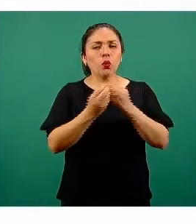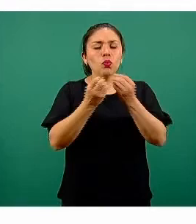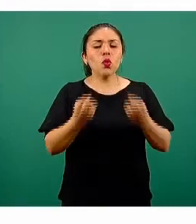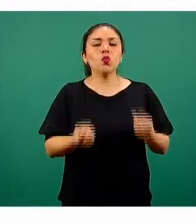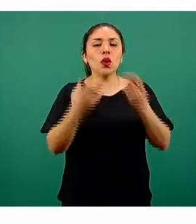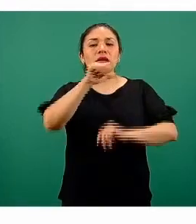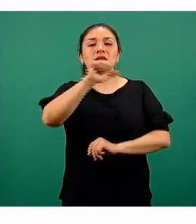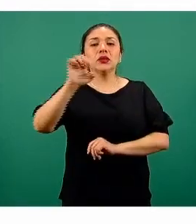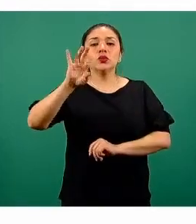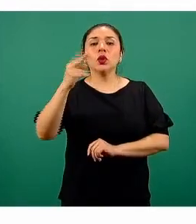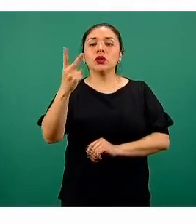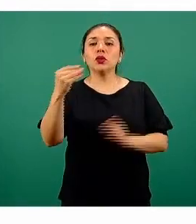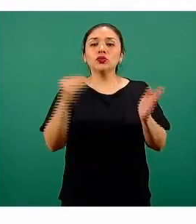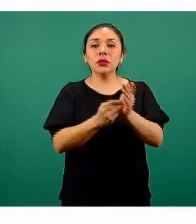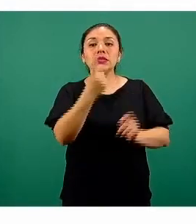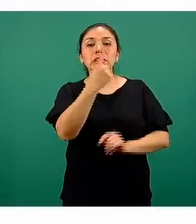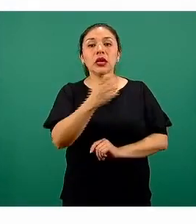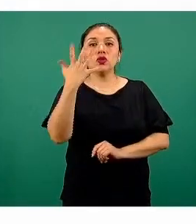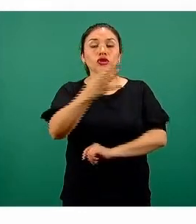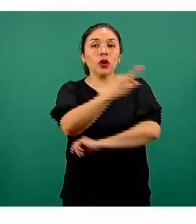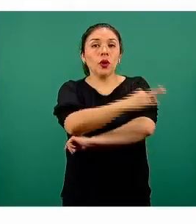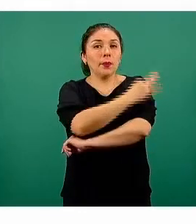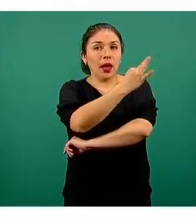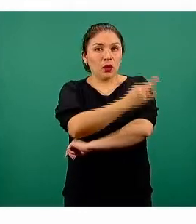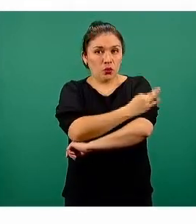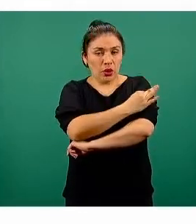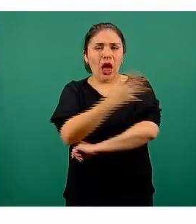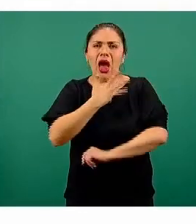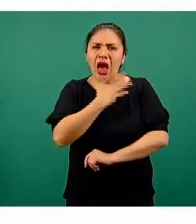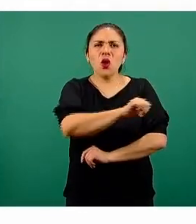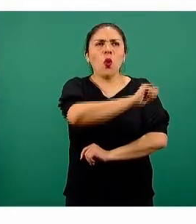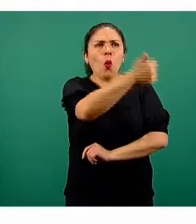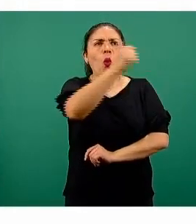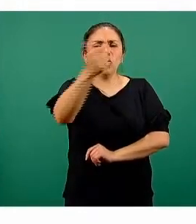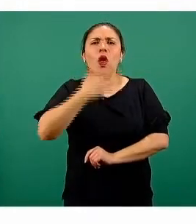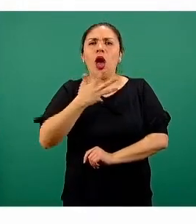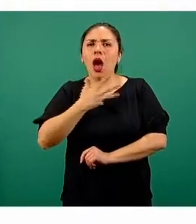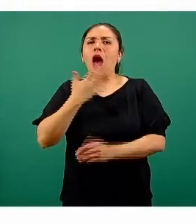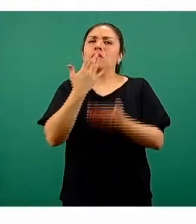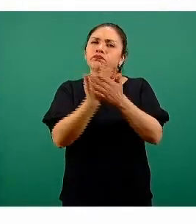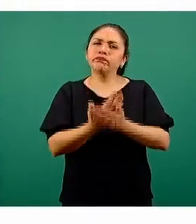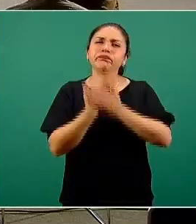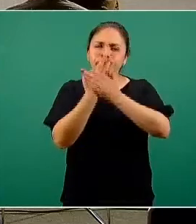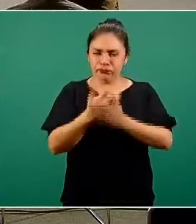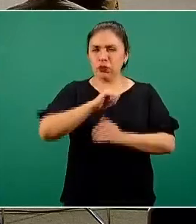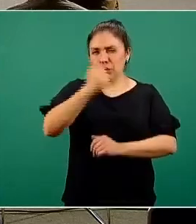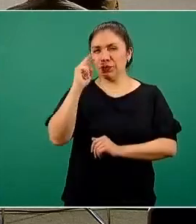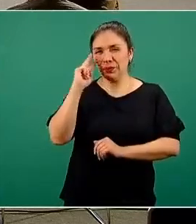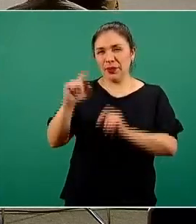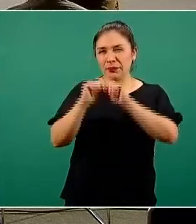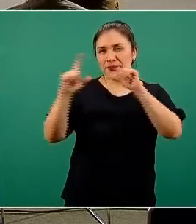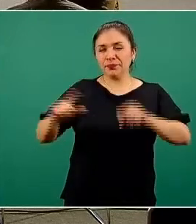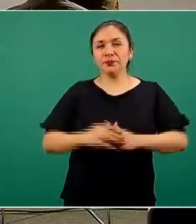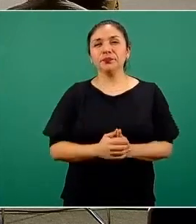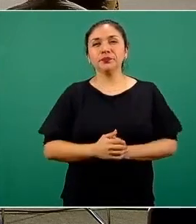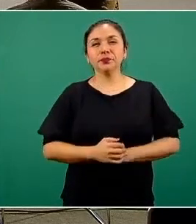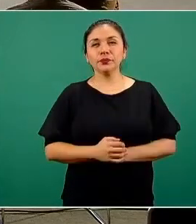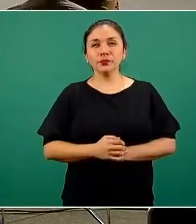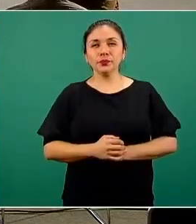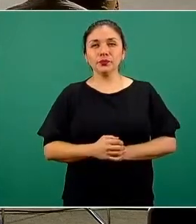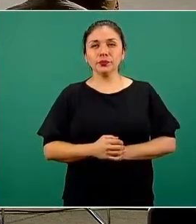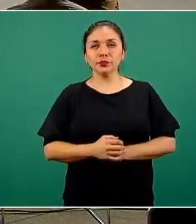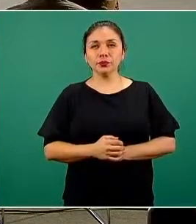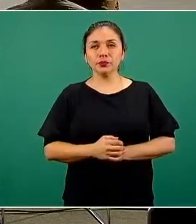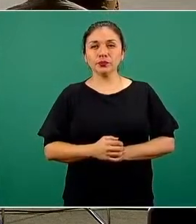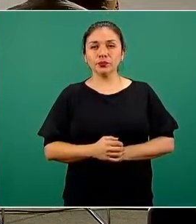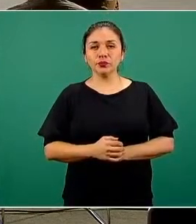seiscientas cuarenta y dos mil ciento cinco vacunas. Hay varias otras que están aguardando. Si me pasan la siguiente a ser aplicadas y